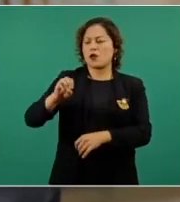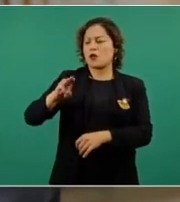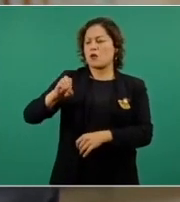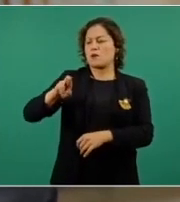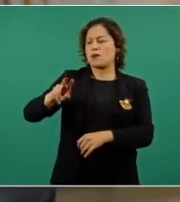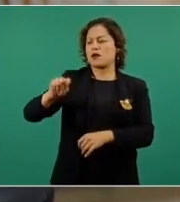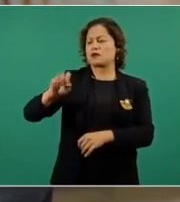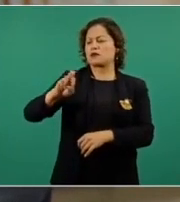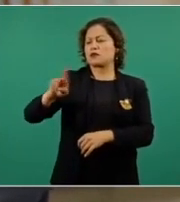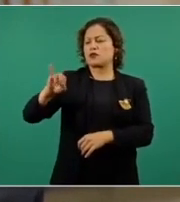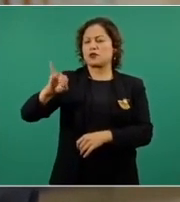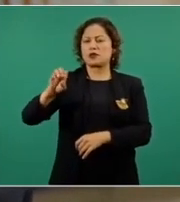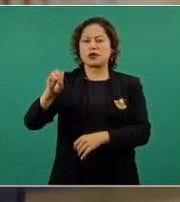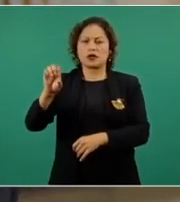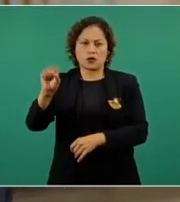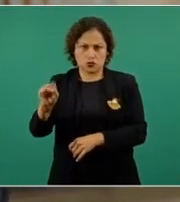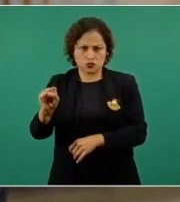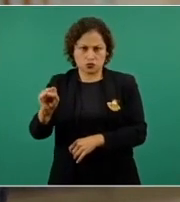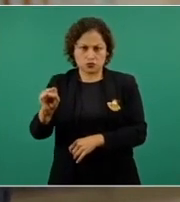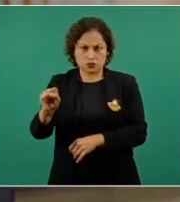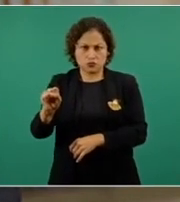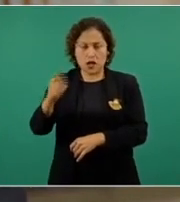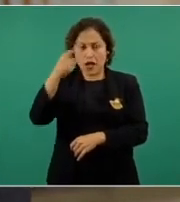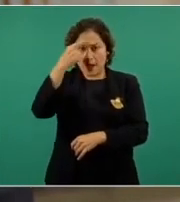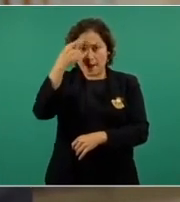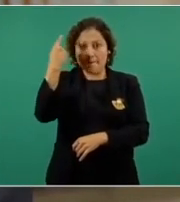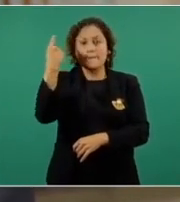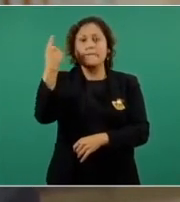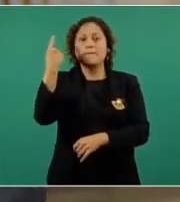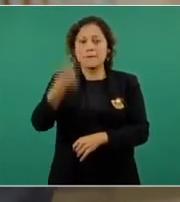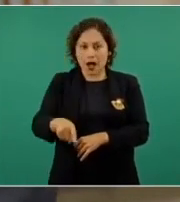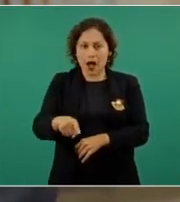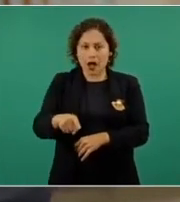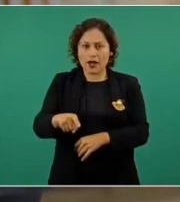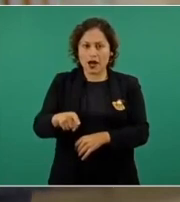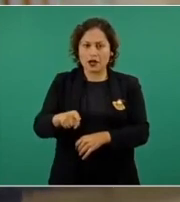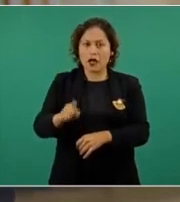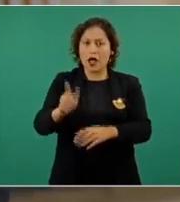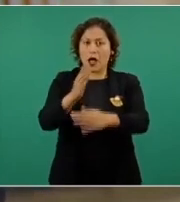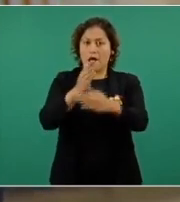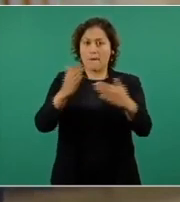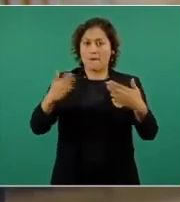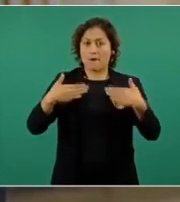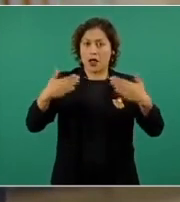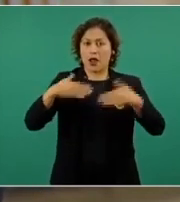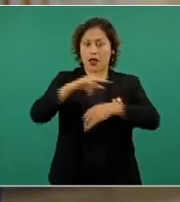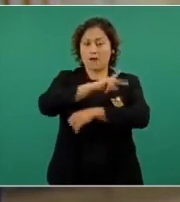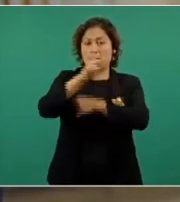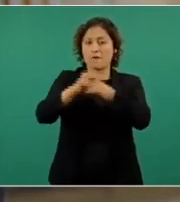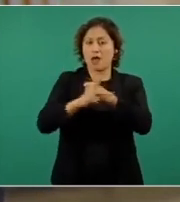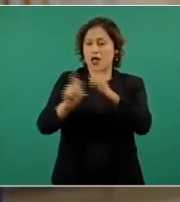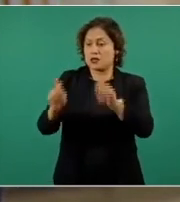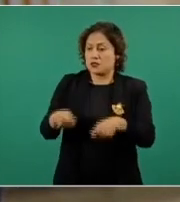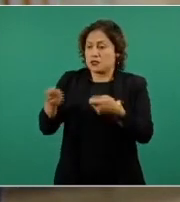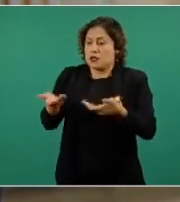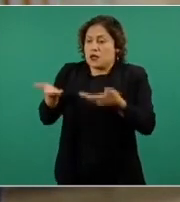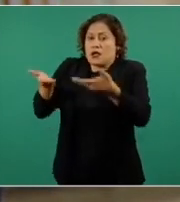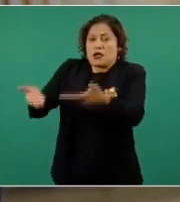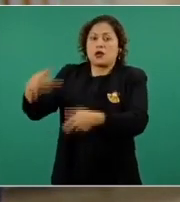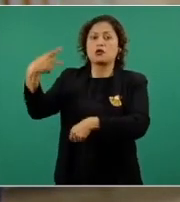para devolverle a Panamá el canal y su soberanía.